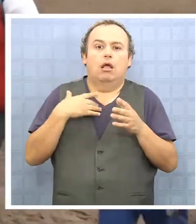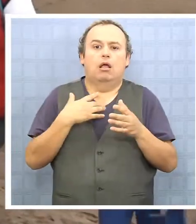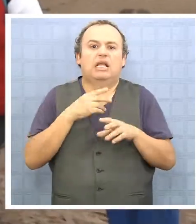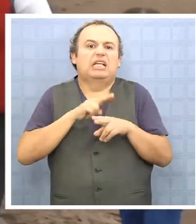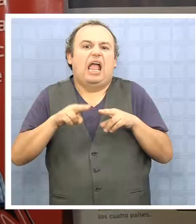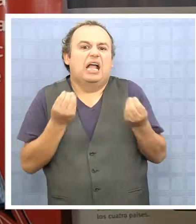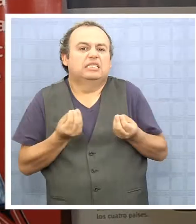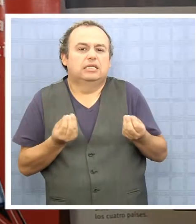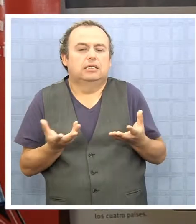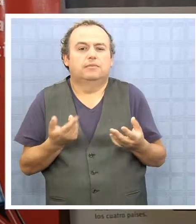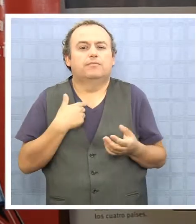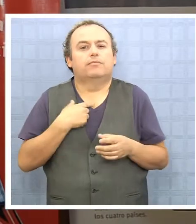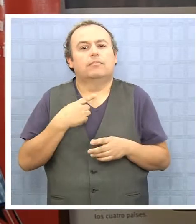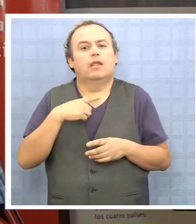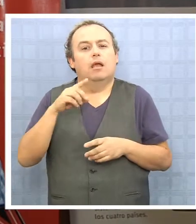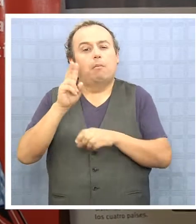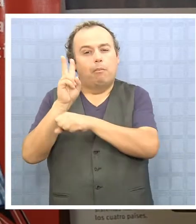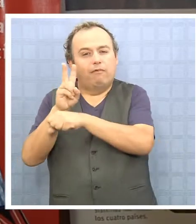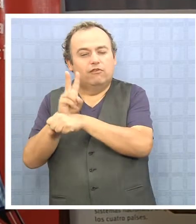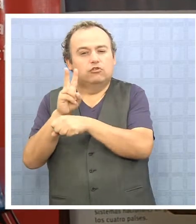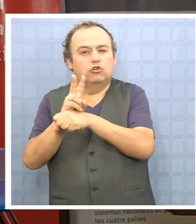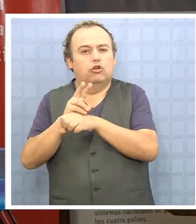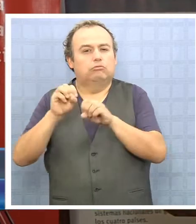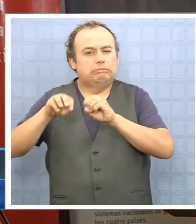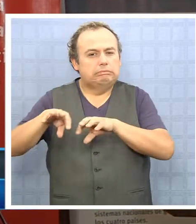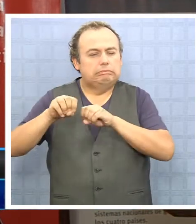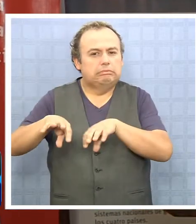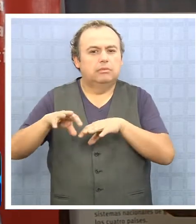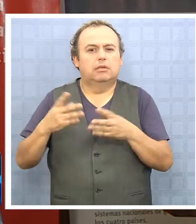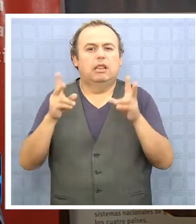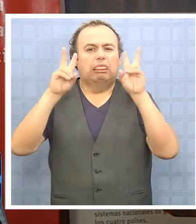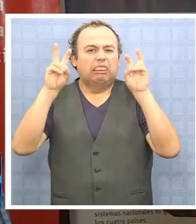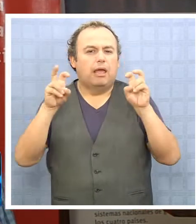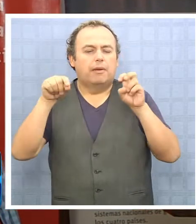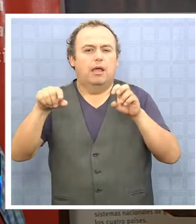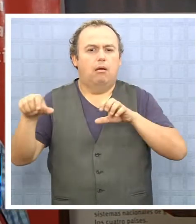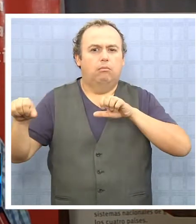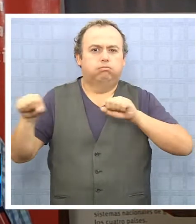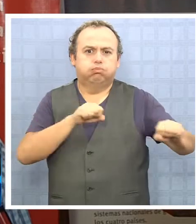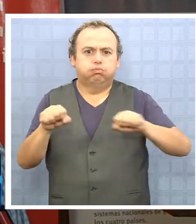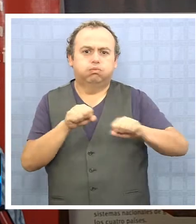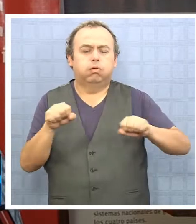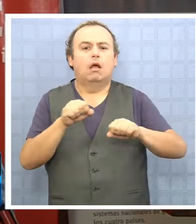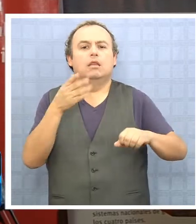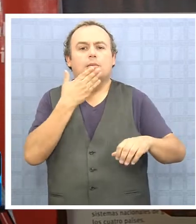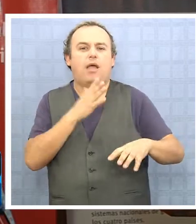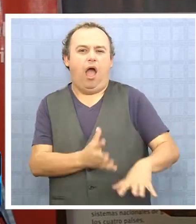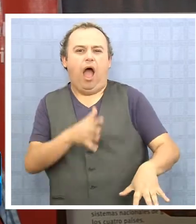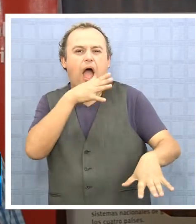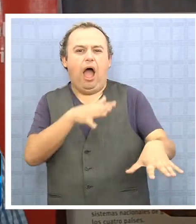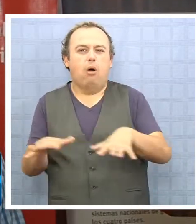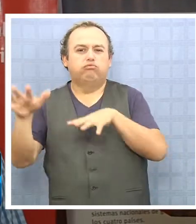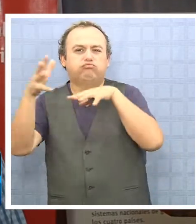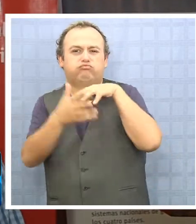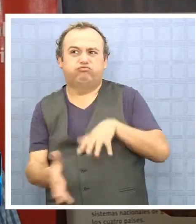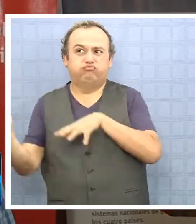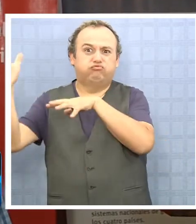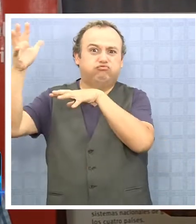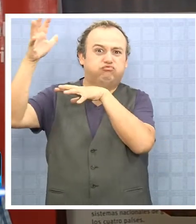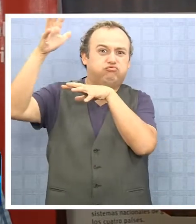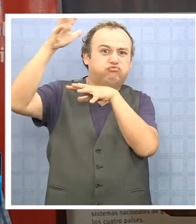La idea es capacitar a profesores en el tema de terremotos y tsunamis, enseñarles a los estudiantes